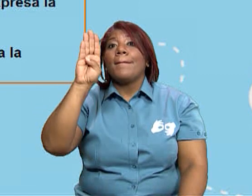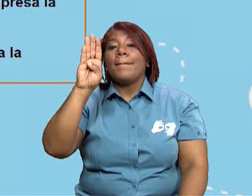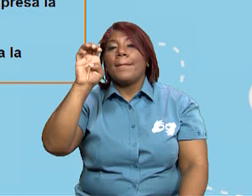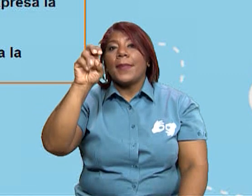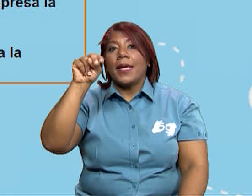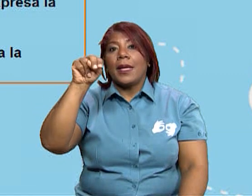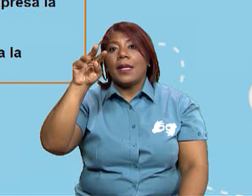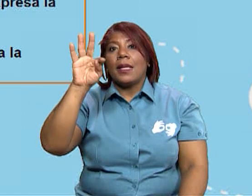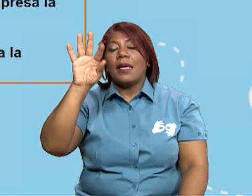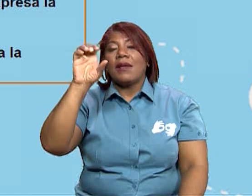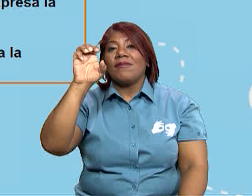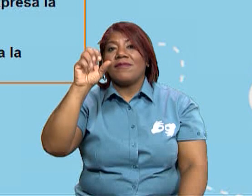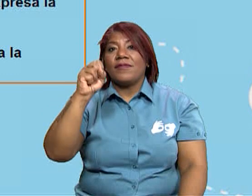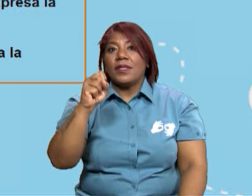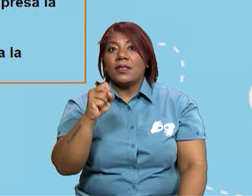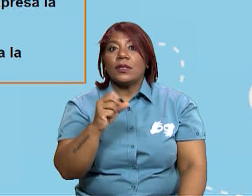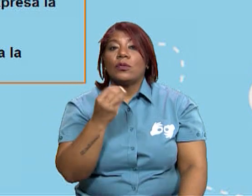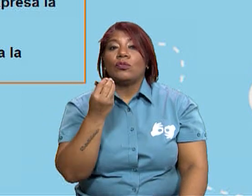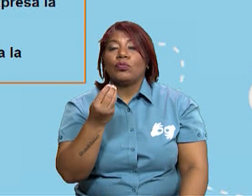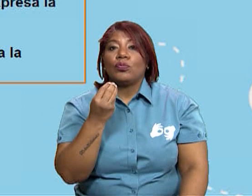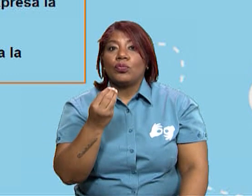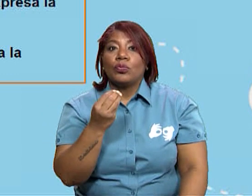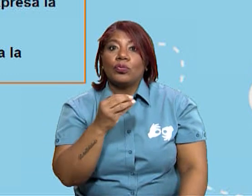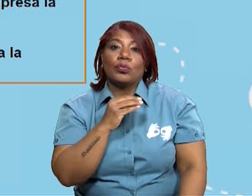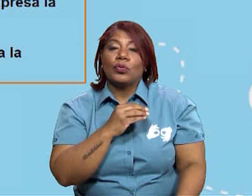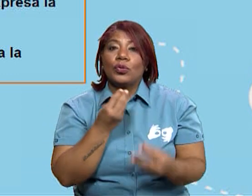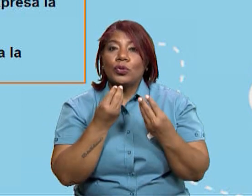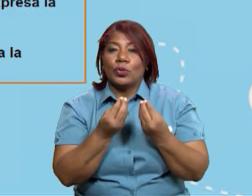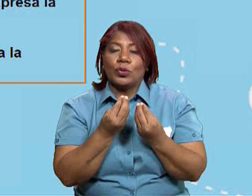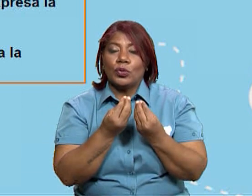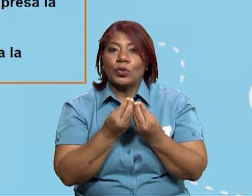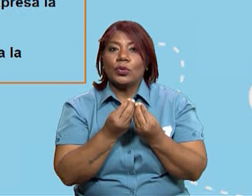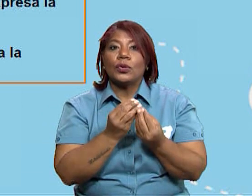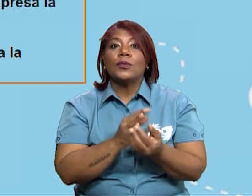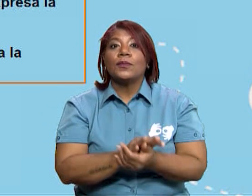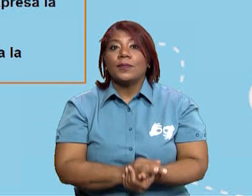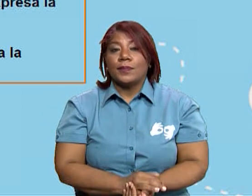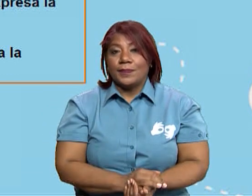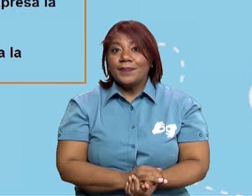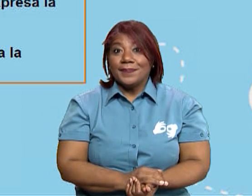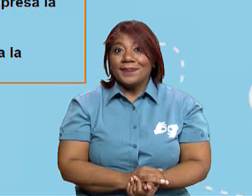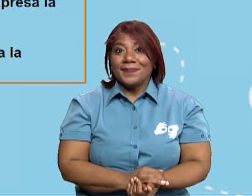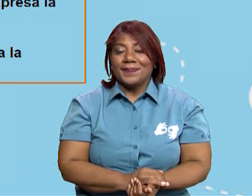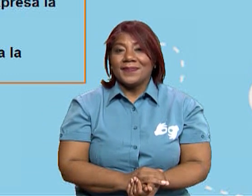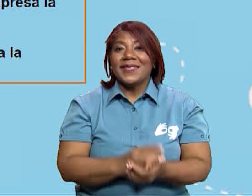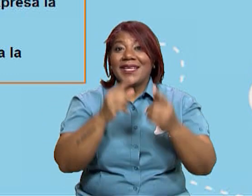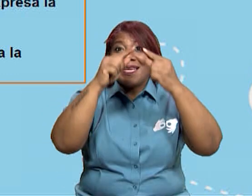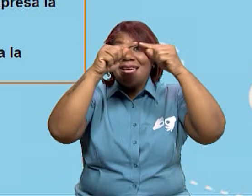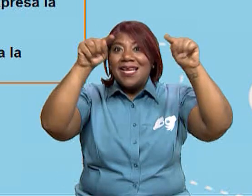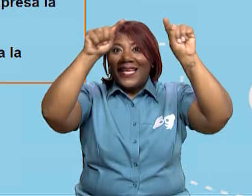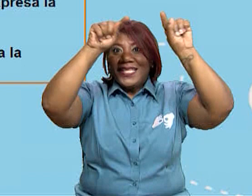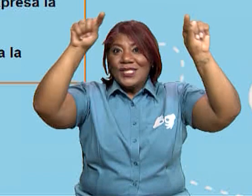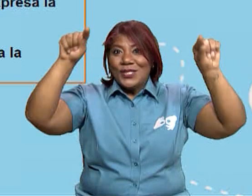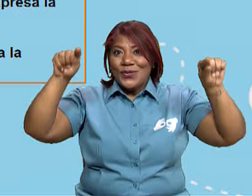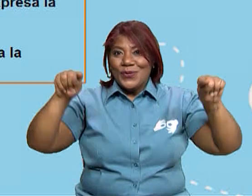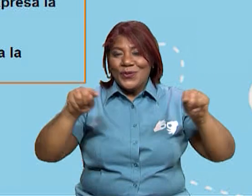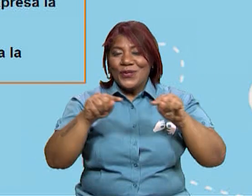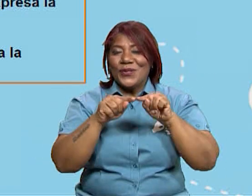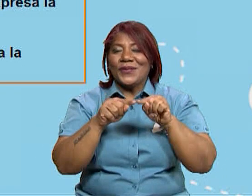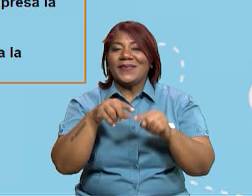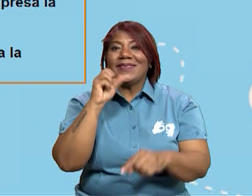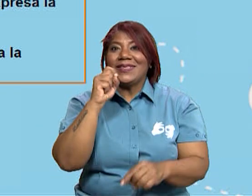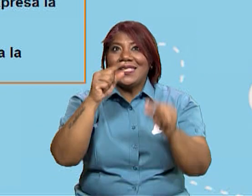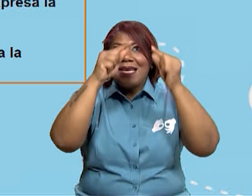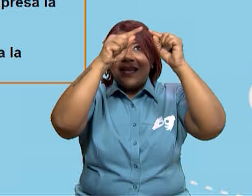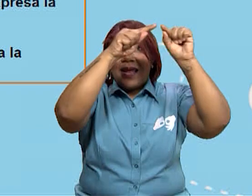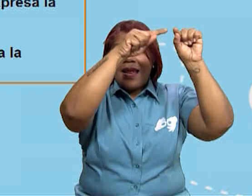frase por mucho tiempo. ¿Dónde más has visto esta frase? Correcto. En el escudo